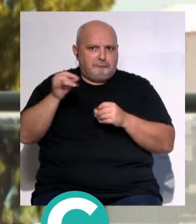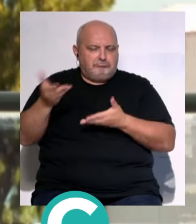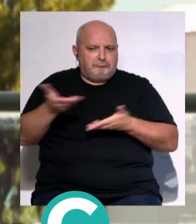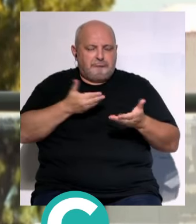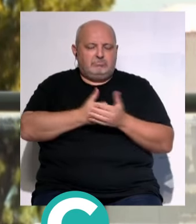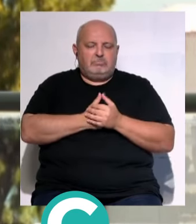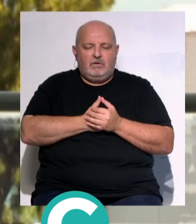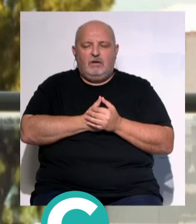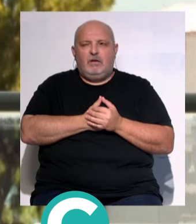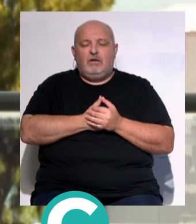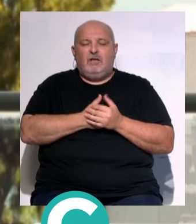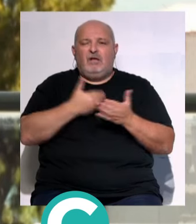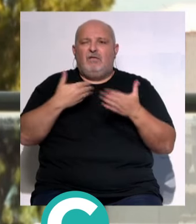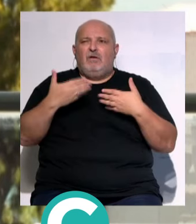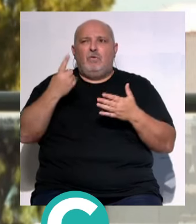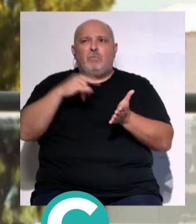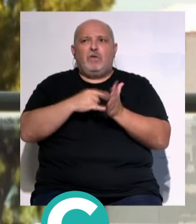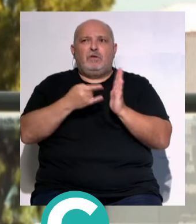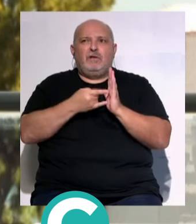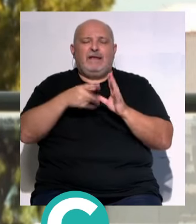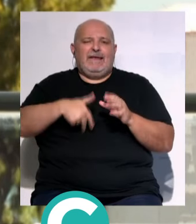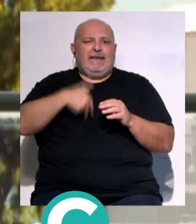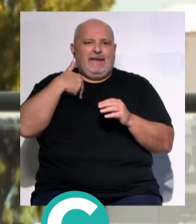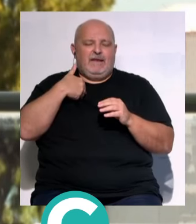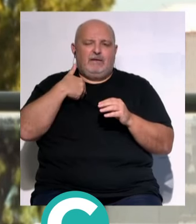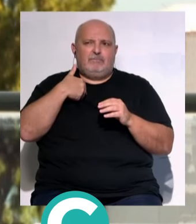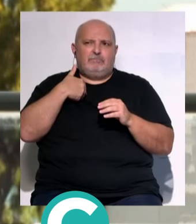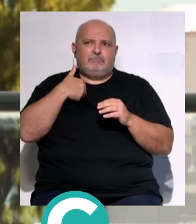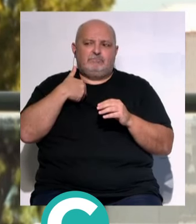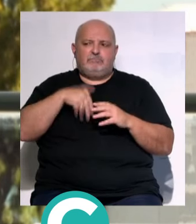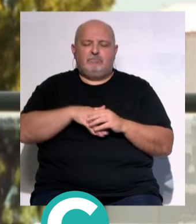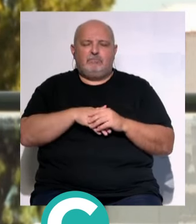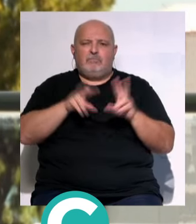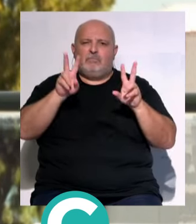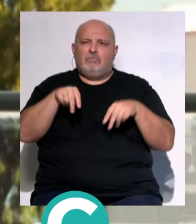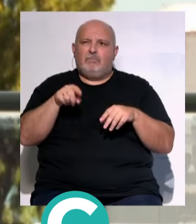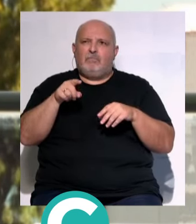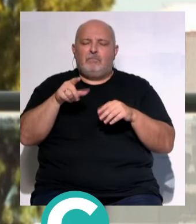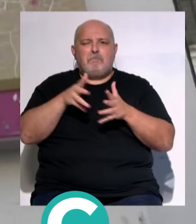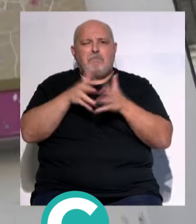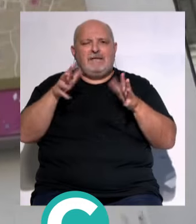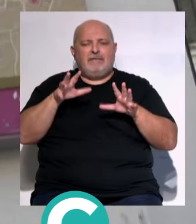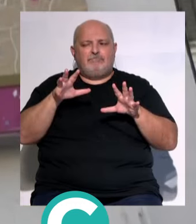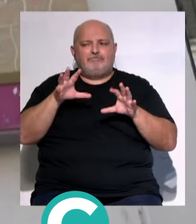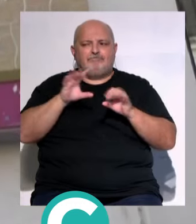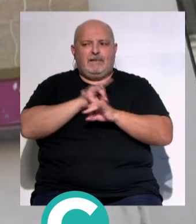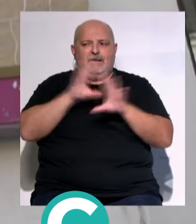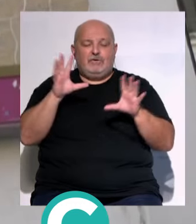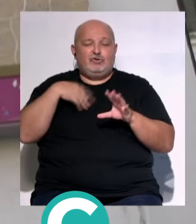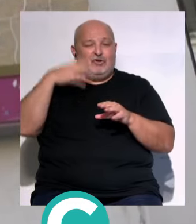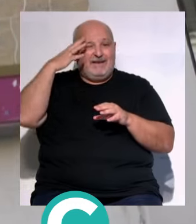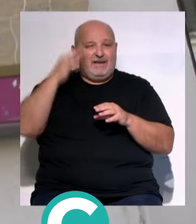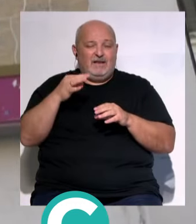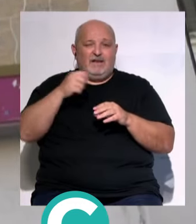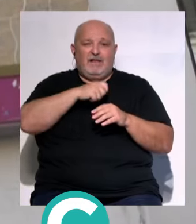bueno... ...pero yo creo que podemos hablar de un proyecto global... ...y yo diría mucho más ambicioso, ¿no? Yo creo